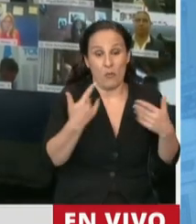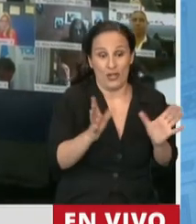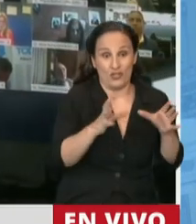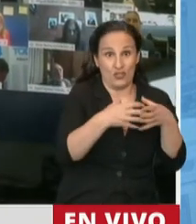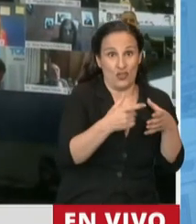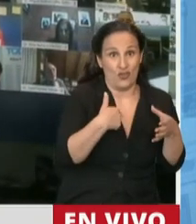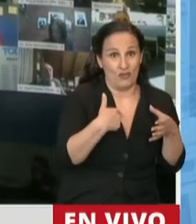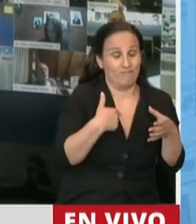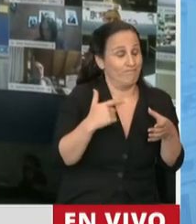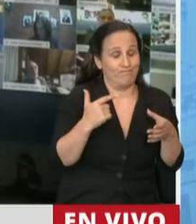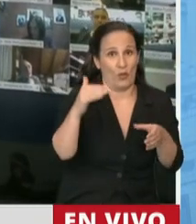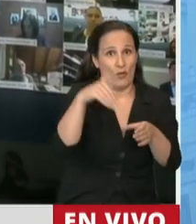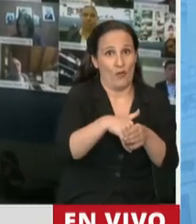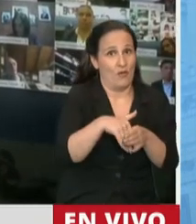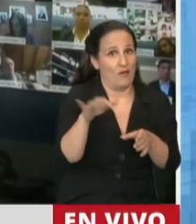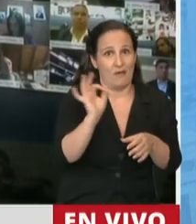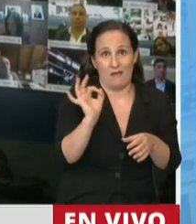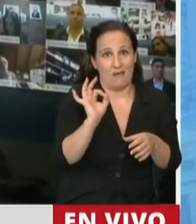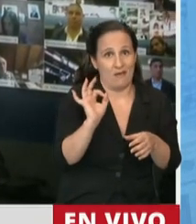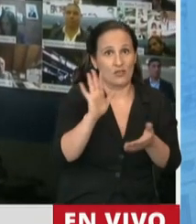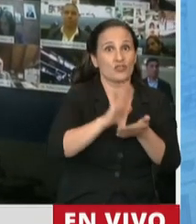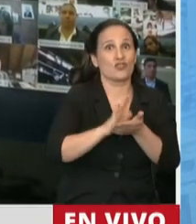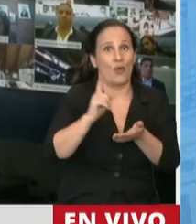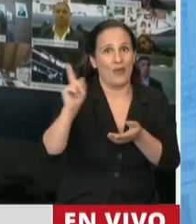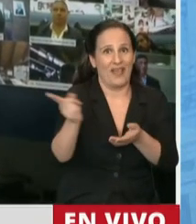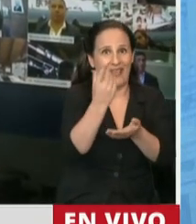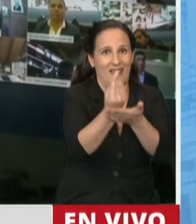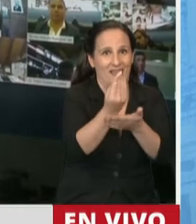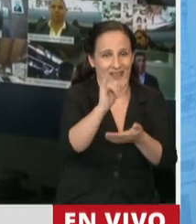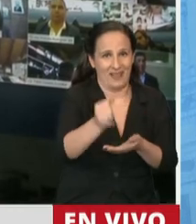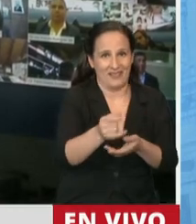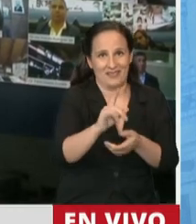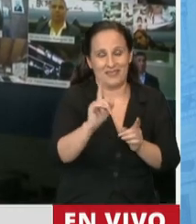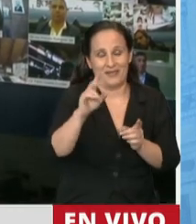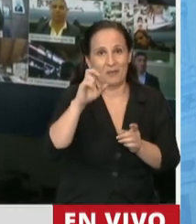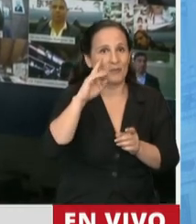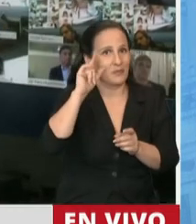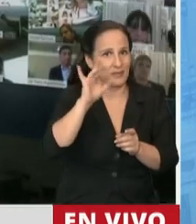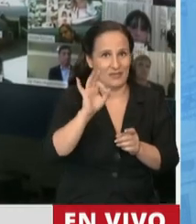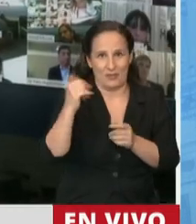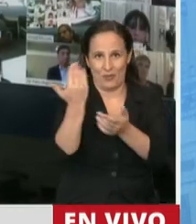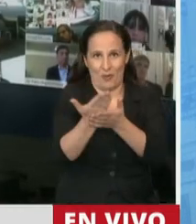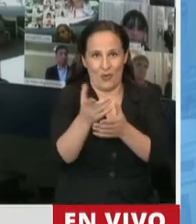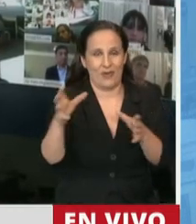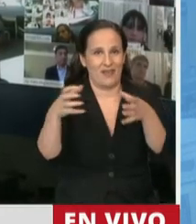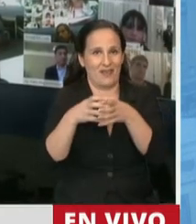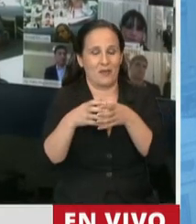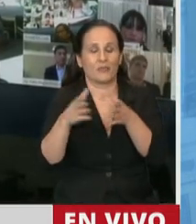va a abstenerse de votar la designación propuesta por la bancada de Juntos por el Cambio.